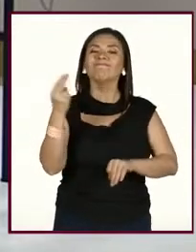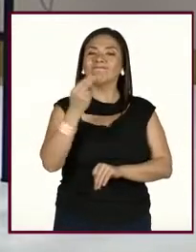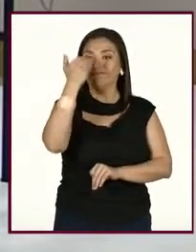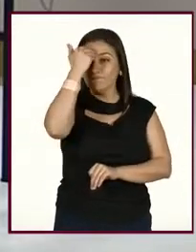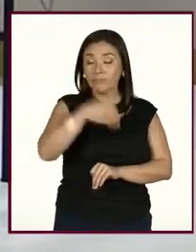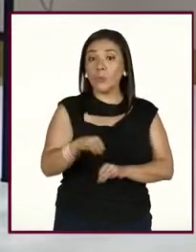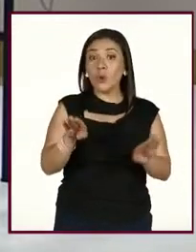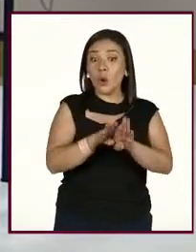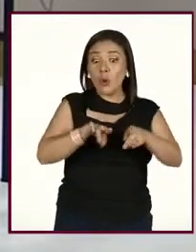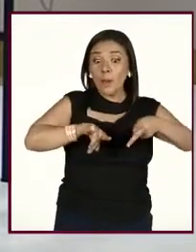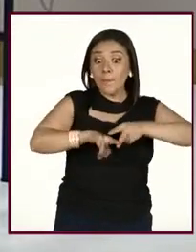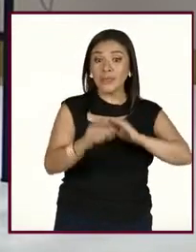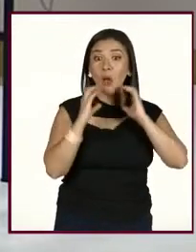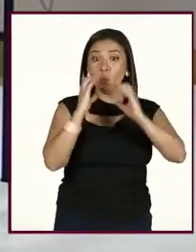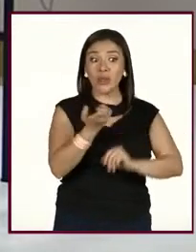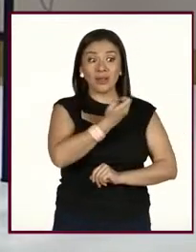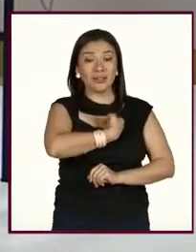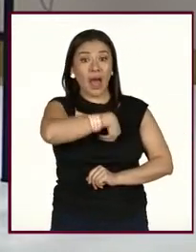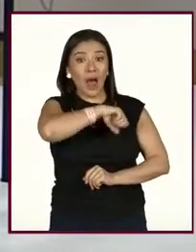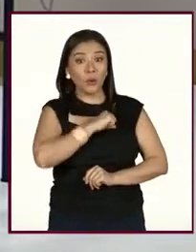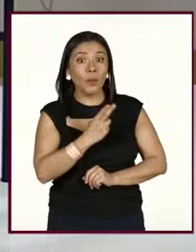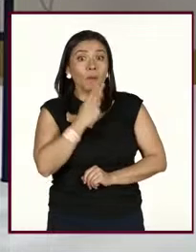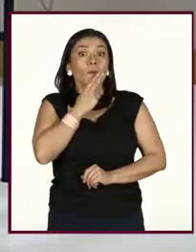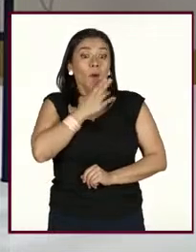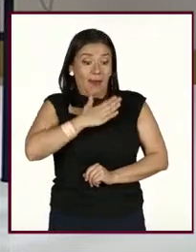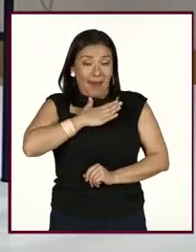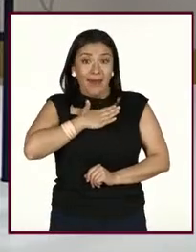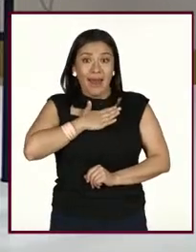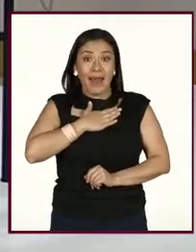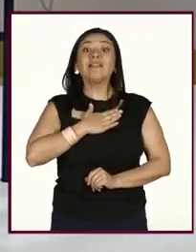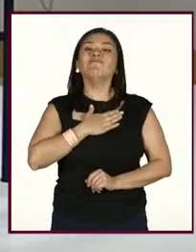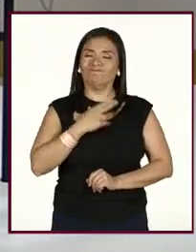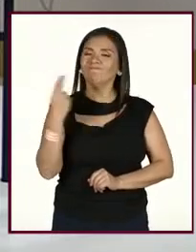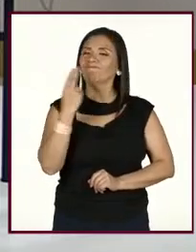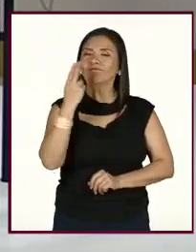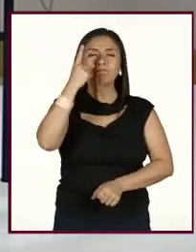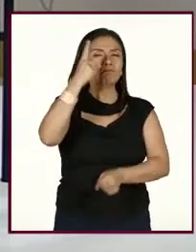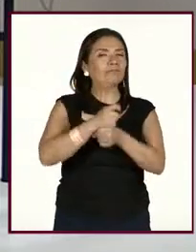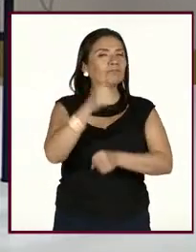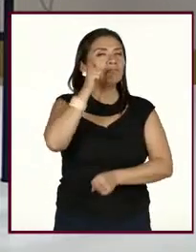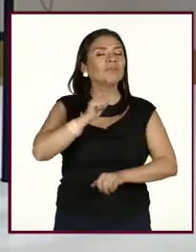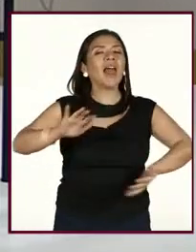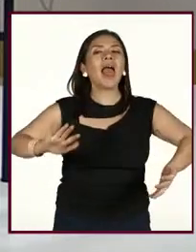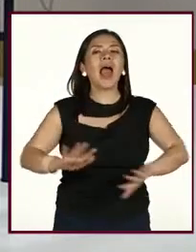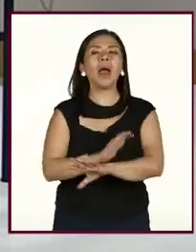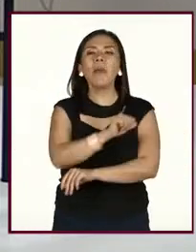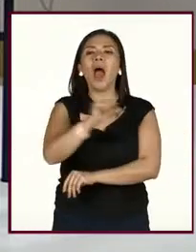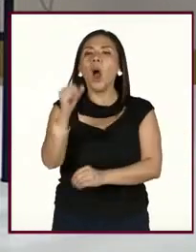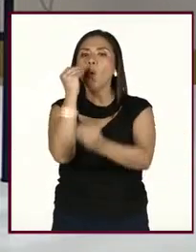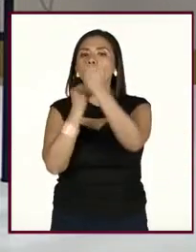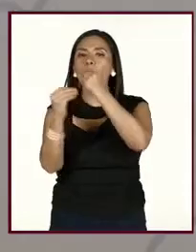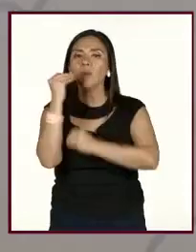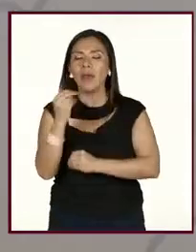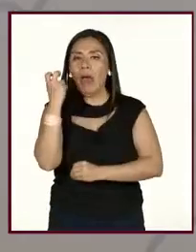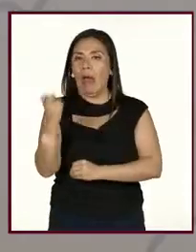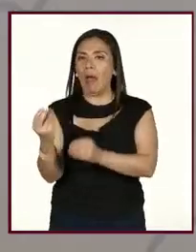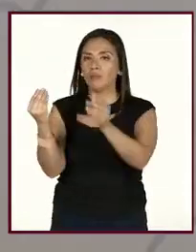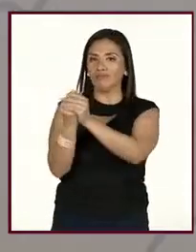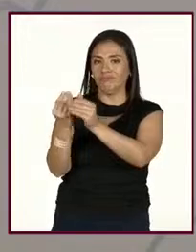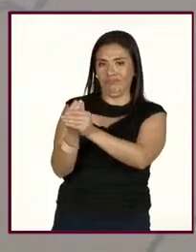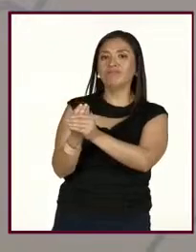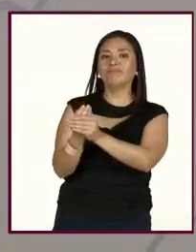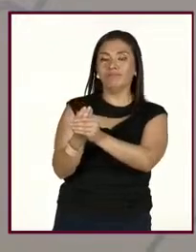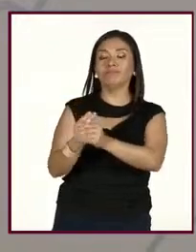para empezar a cuidar de nuestra salud, del autocuidado, se empiece por cambiar estos hábitos alimenticios.